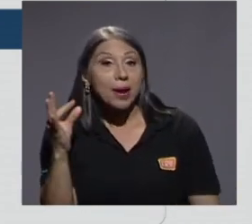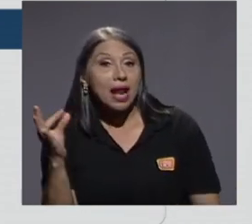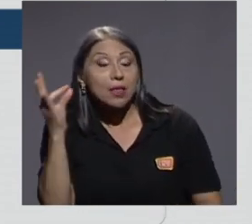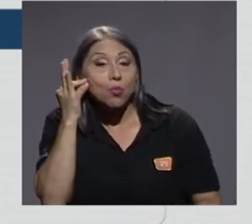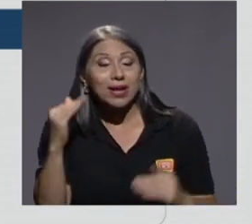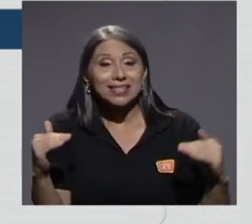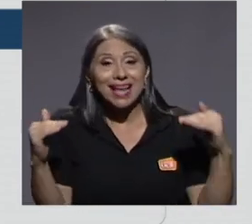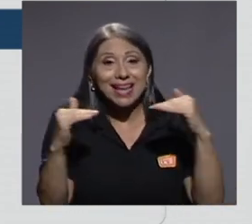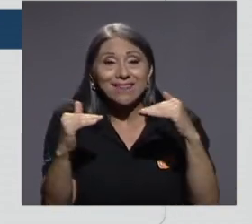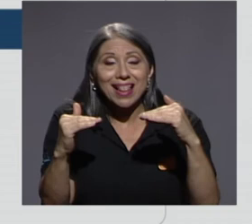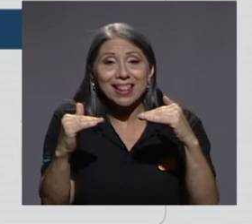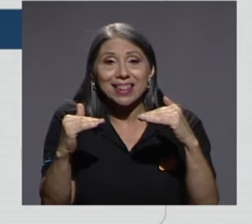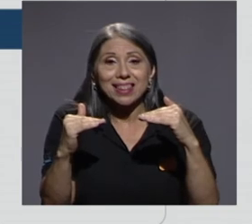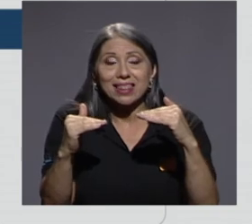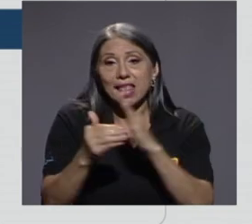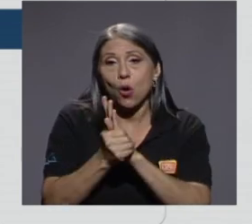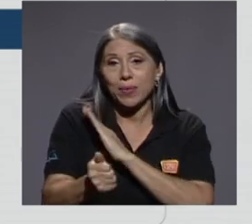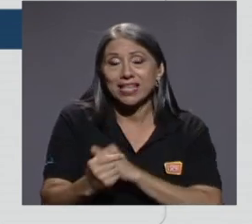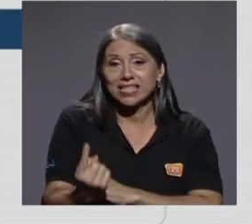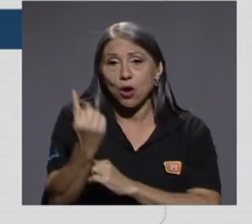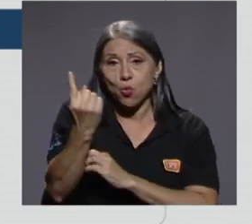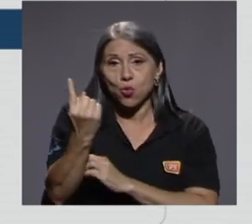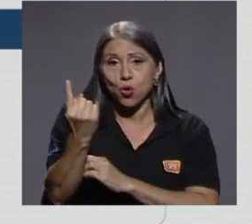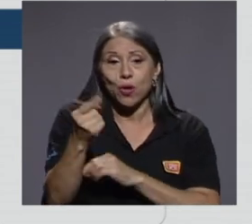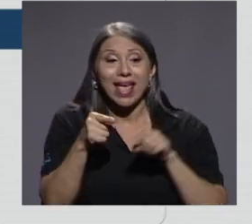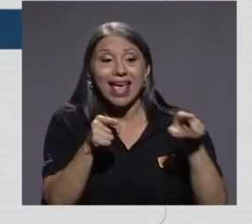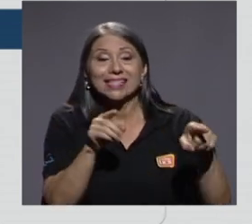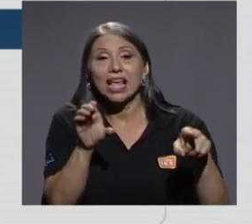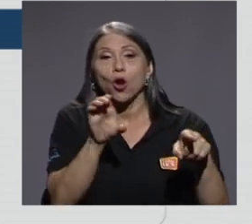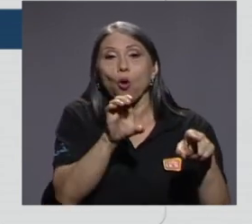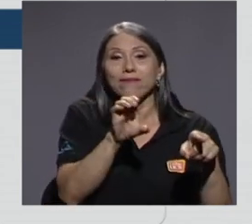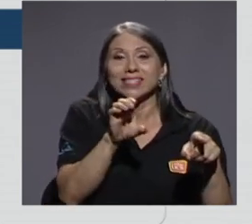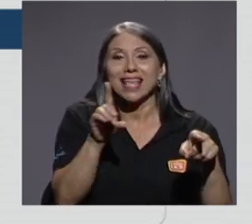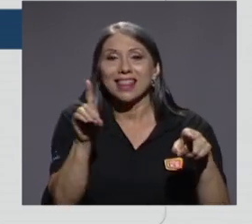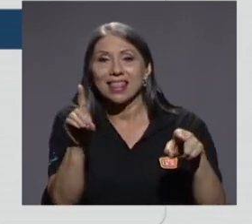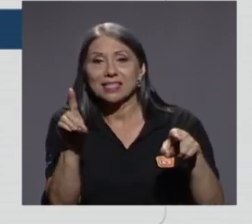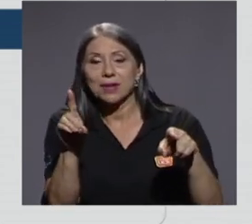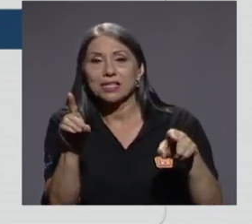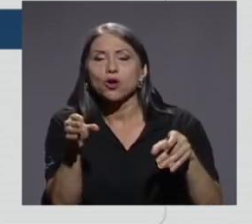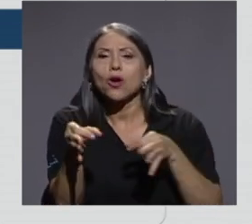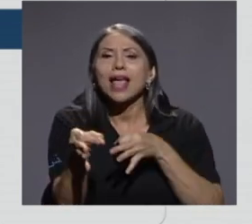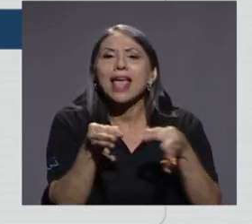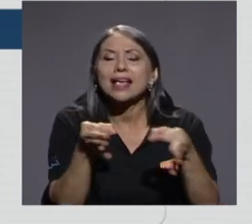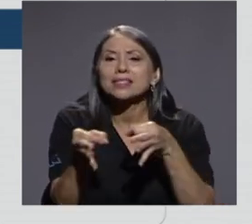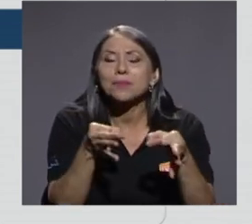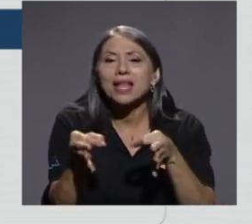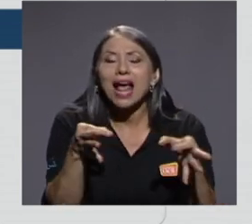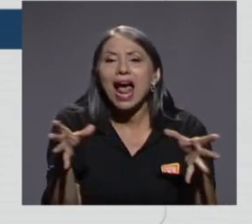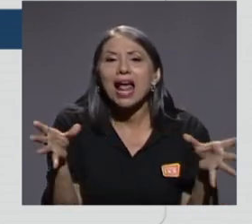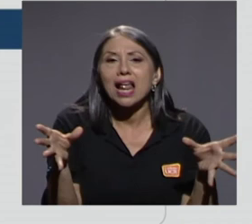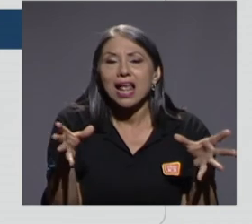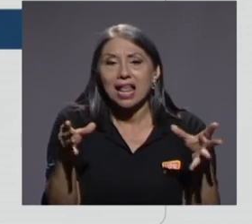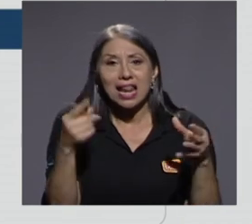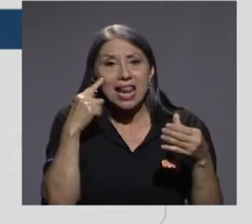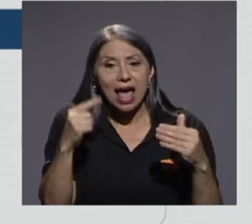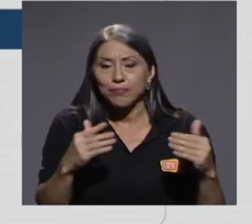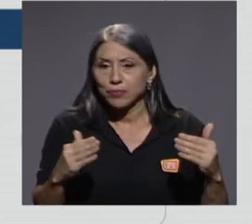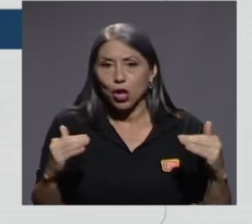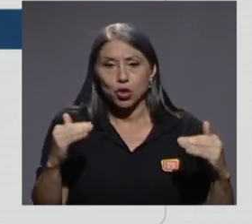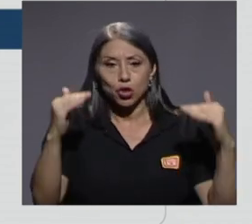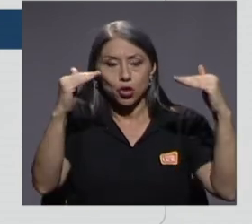nivel de competencia 1, ese coeficiente de discriminación nos explica la totalidad de la brecha que observamos.